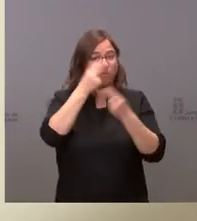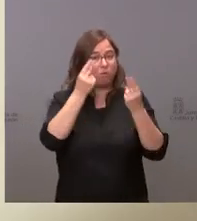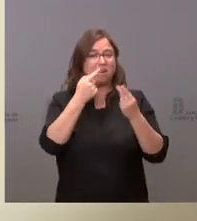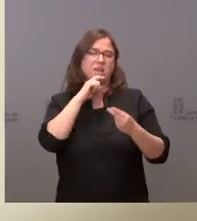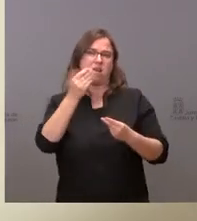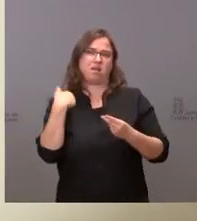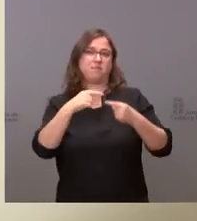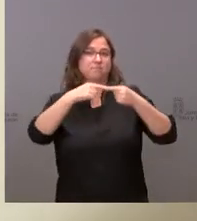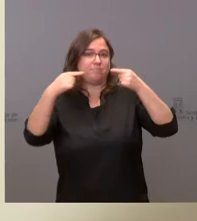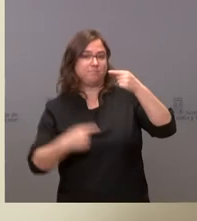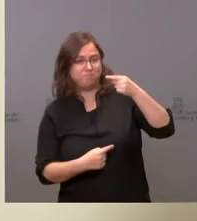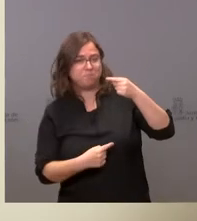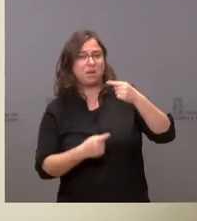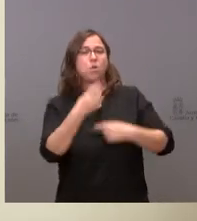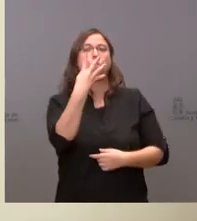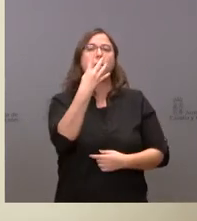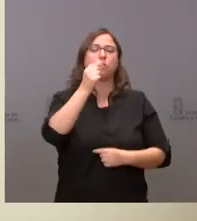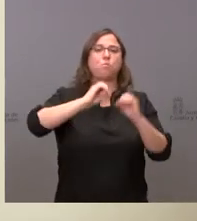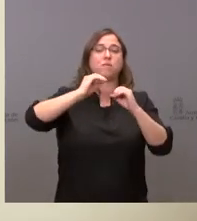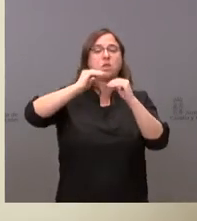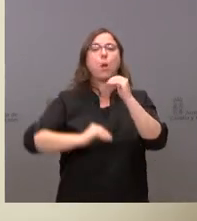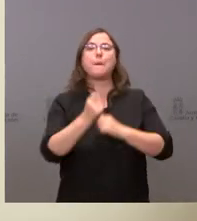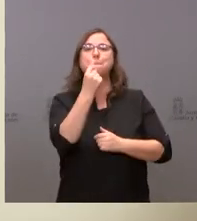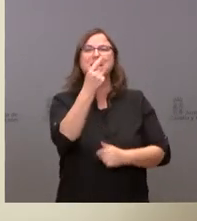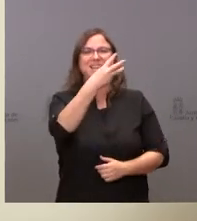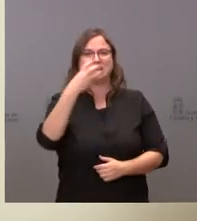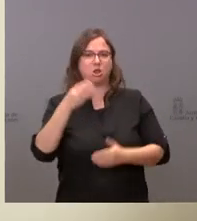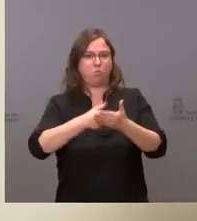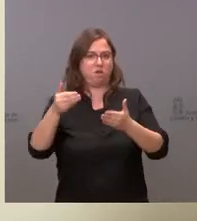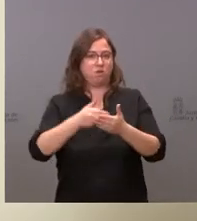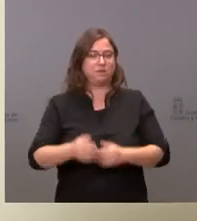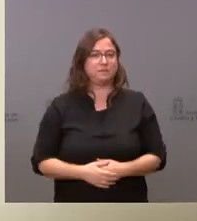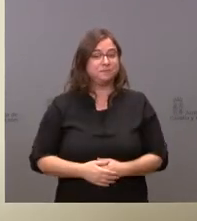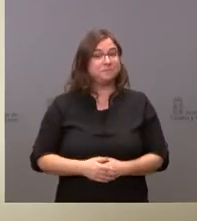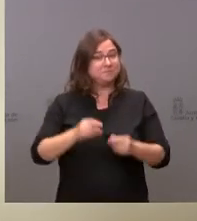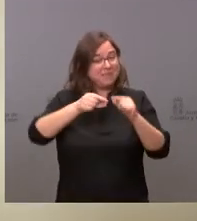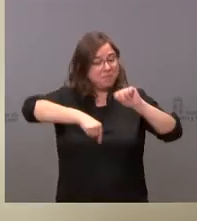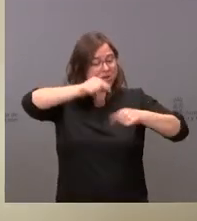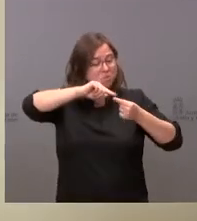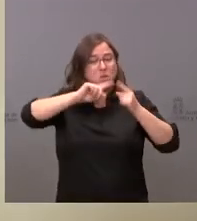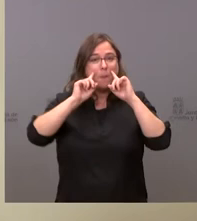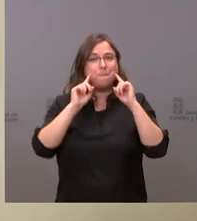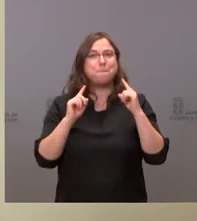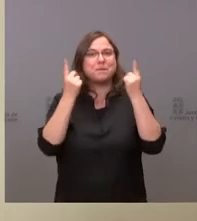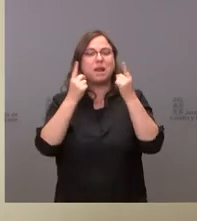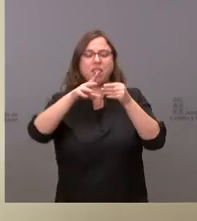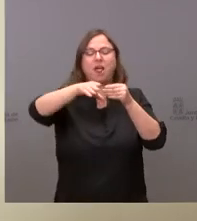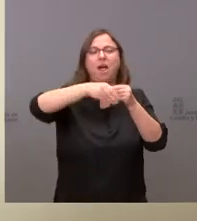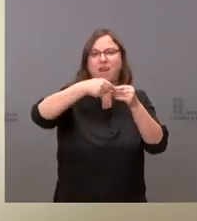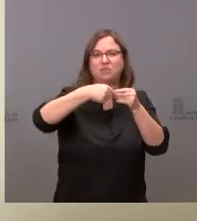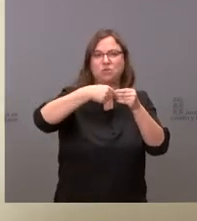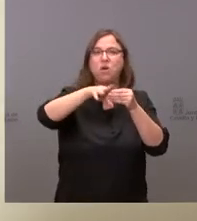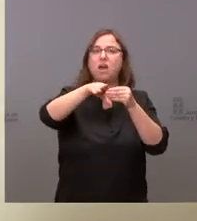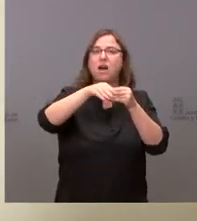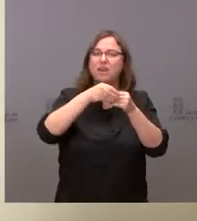el 8,62.300.000, primera vez en nuestros presupuestos, hay un anexo de las medidas